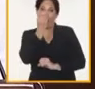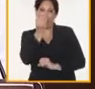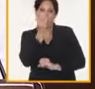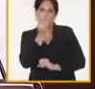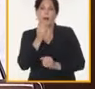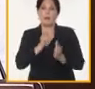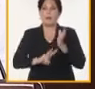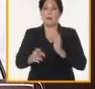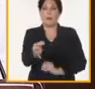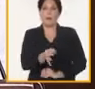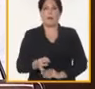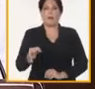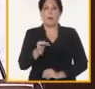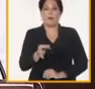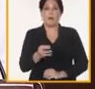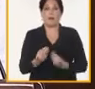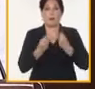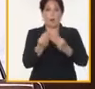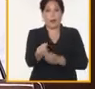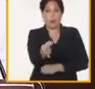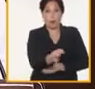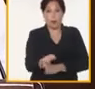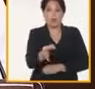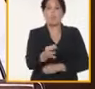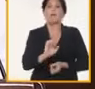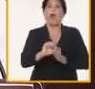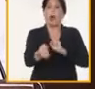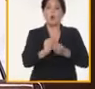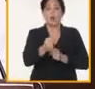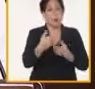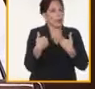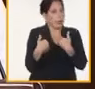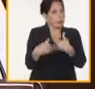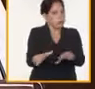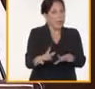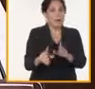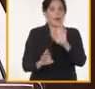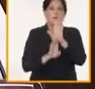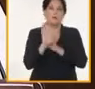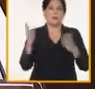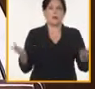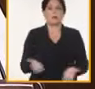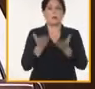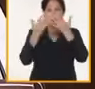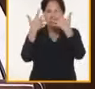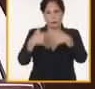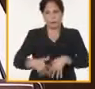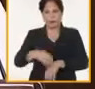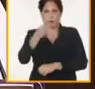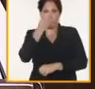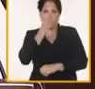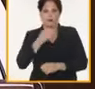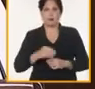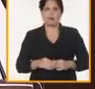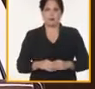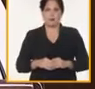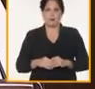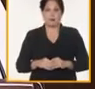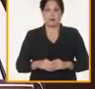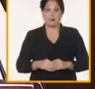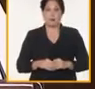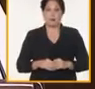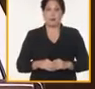locales, otorgando a los municipios de la autonomía necesaria para impulsar la producción de alimentos. Su